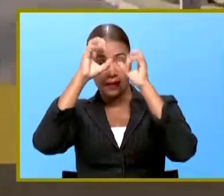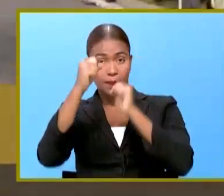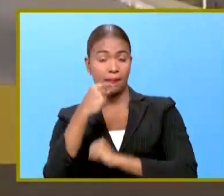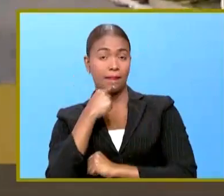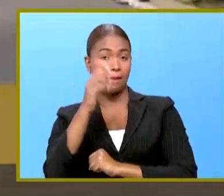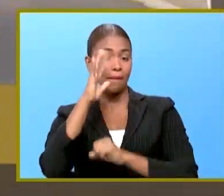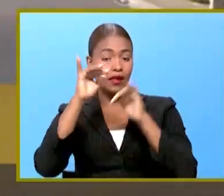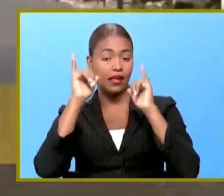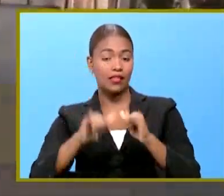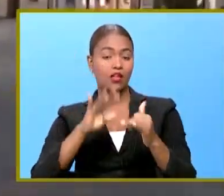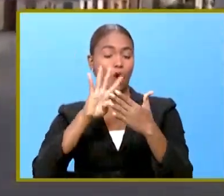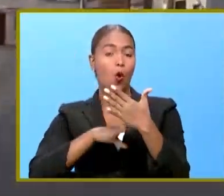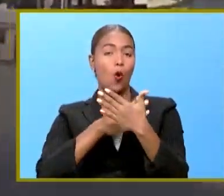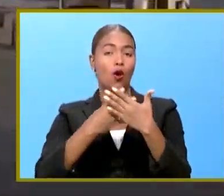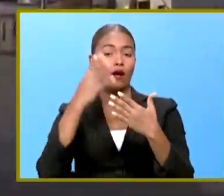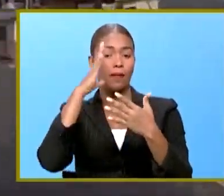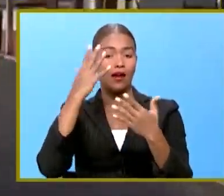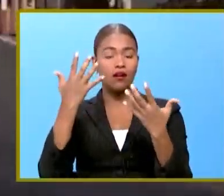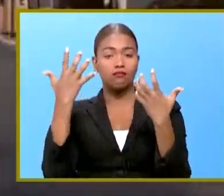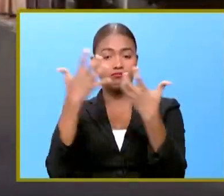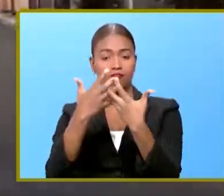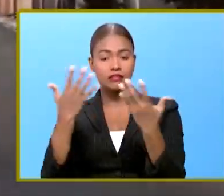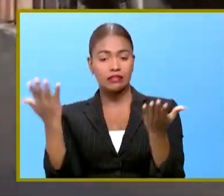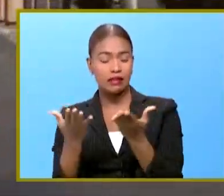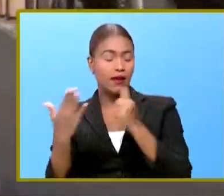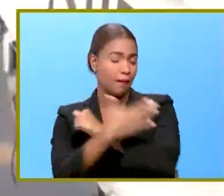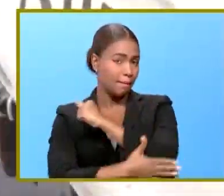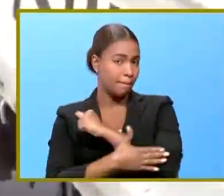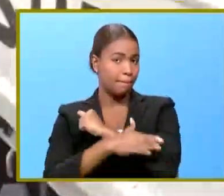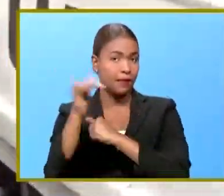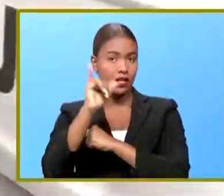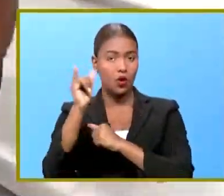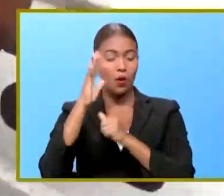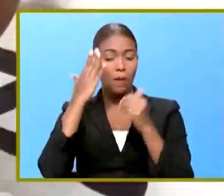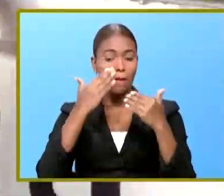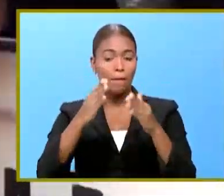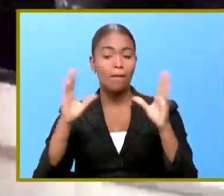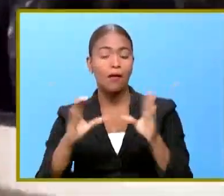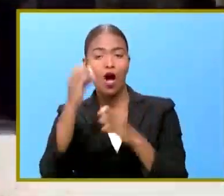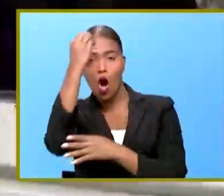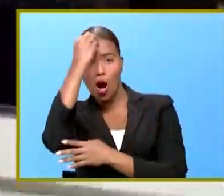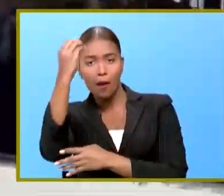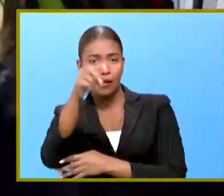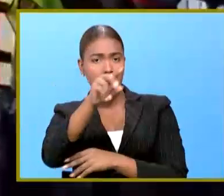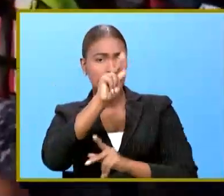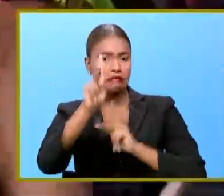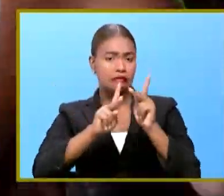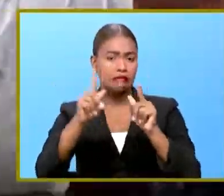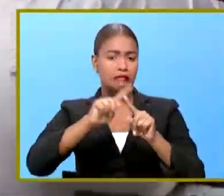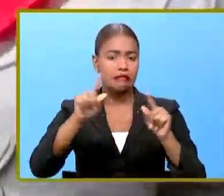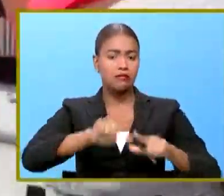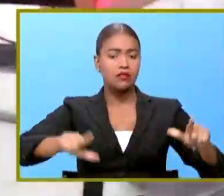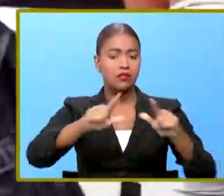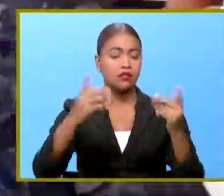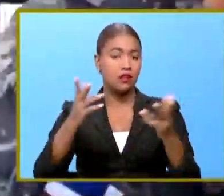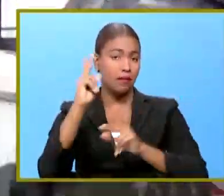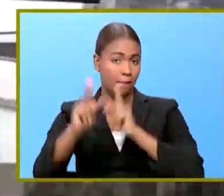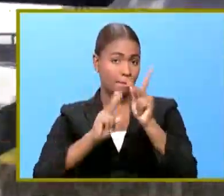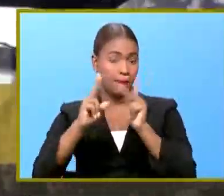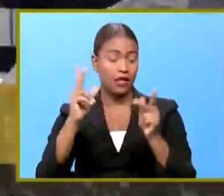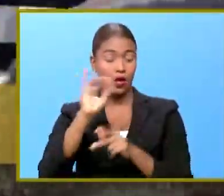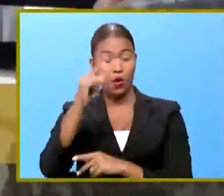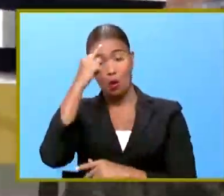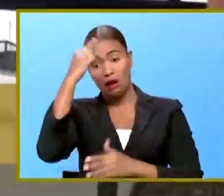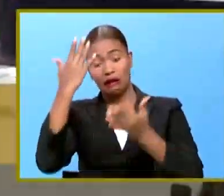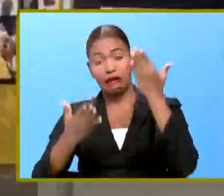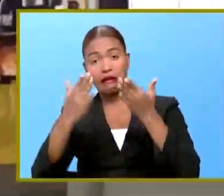se mantendrá el horario de confinamiento en el país y que analizan las opiniones de los distintos sectores de la sociedad y